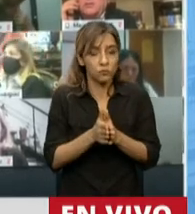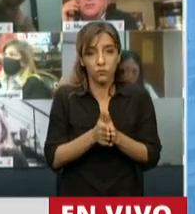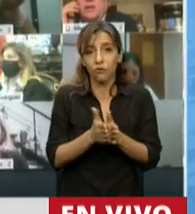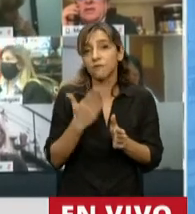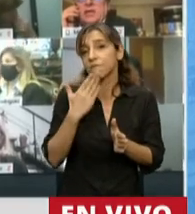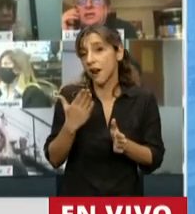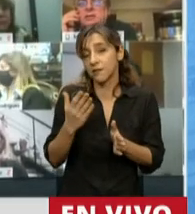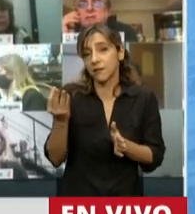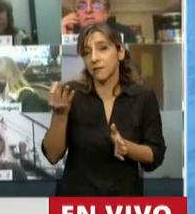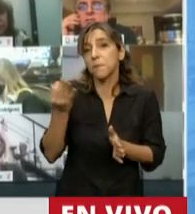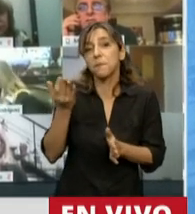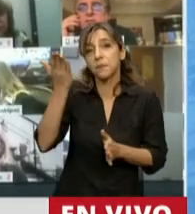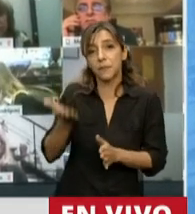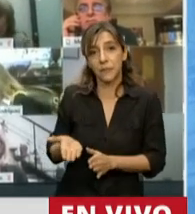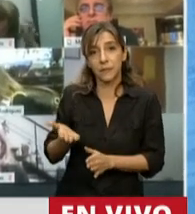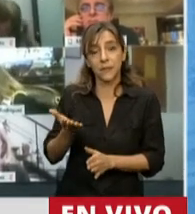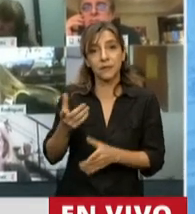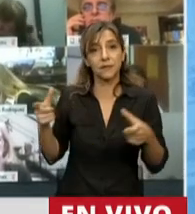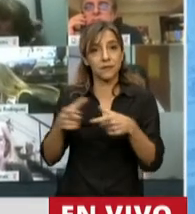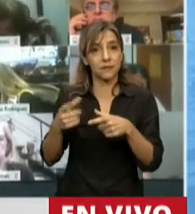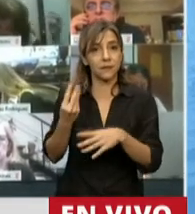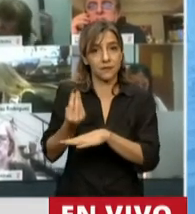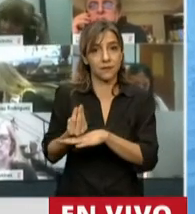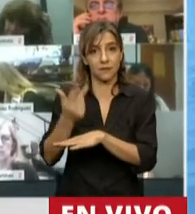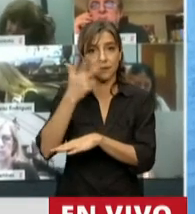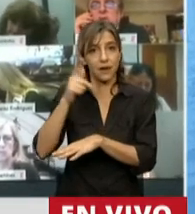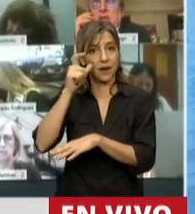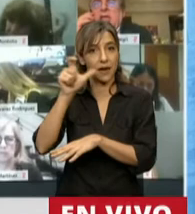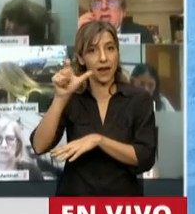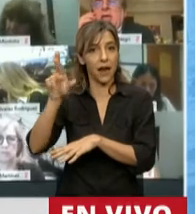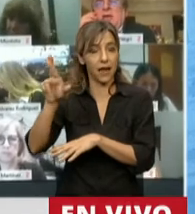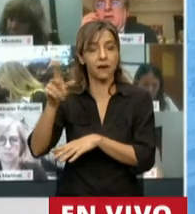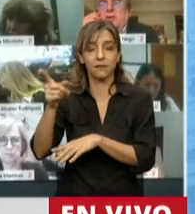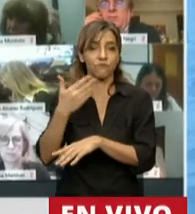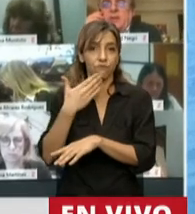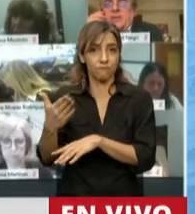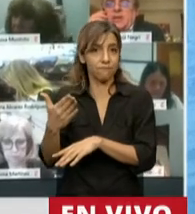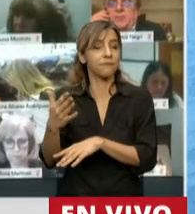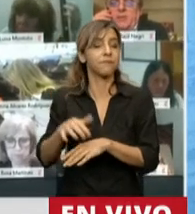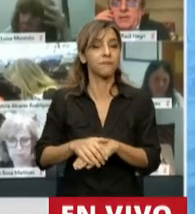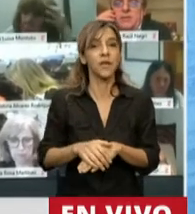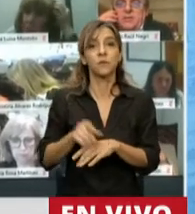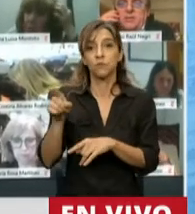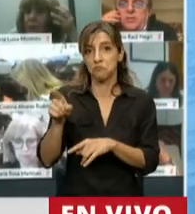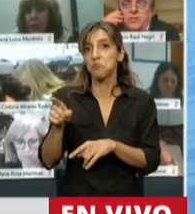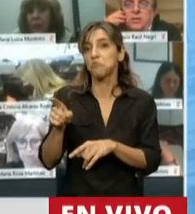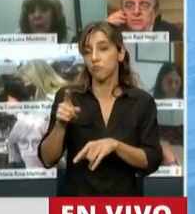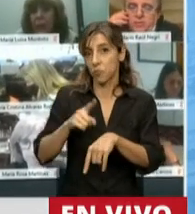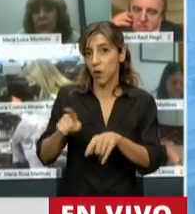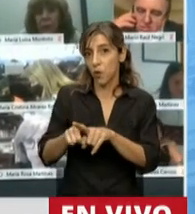a Carlos Geller, porque sé de las, no solo en esta, sino también en la ley de moratoria.